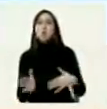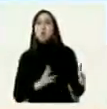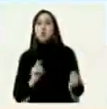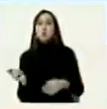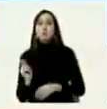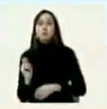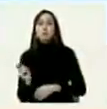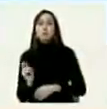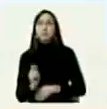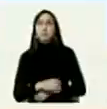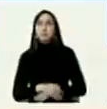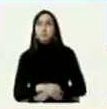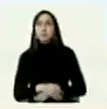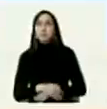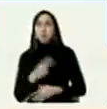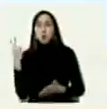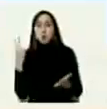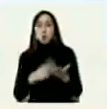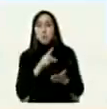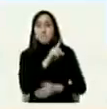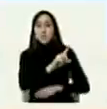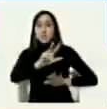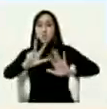del 2018